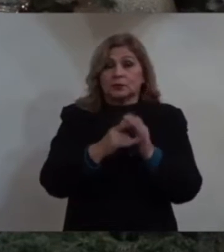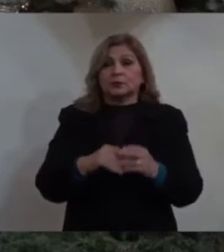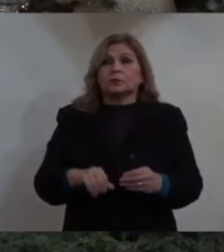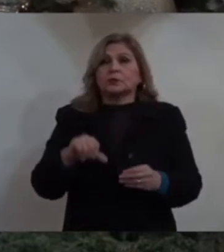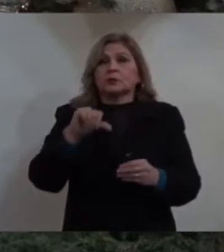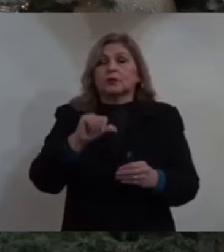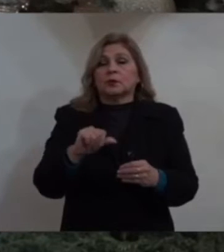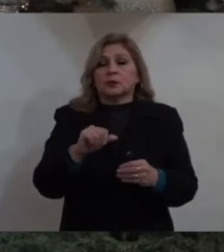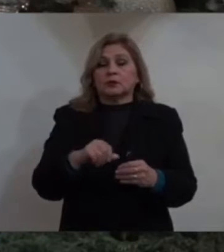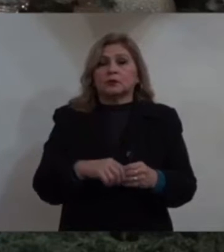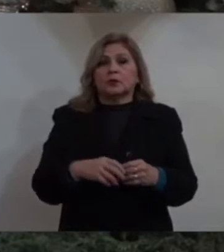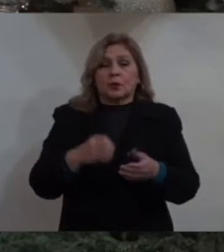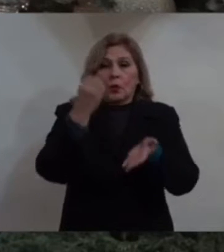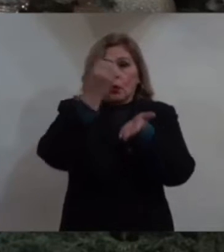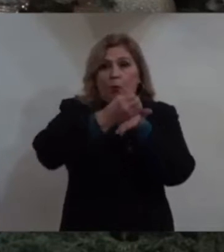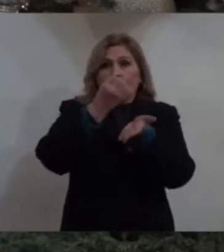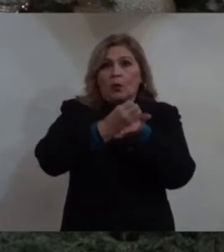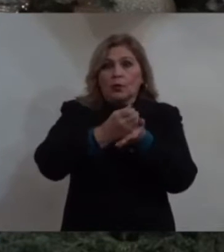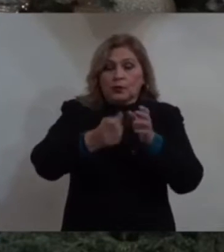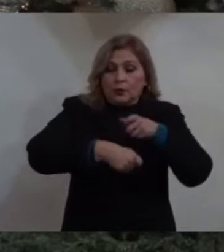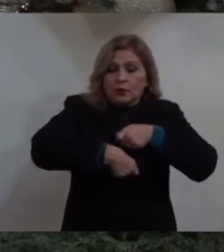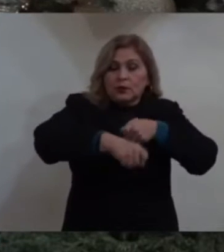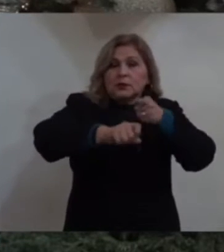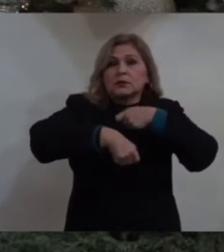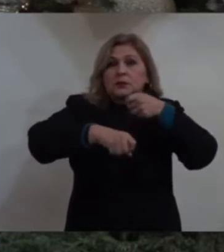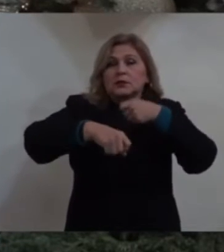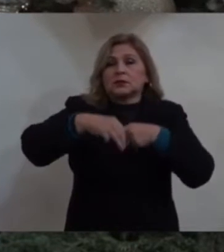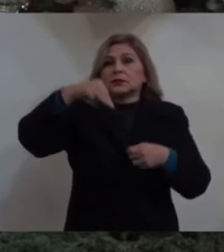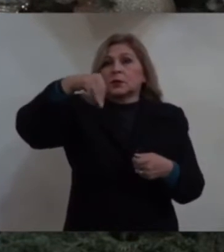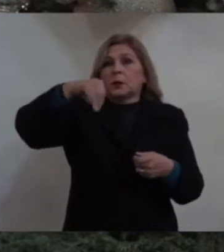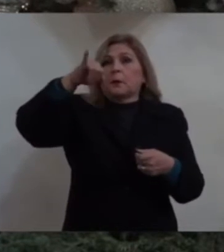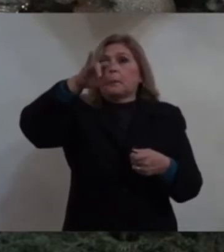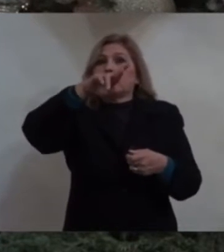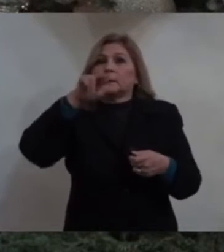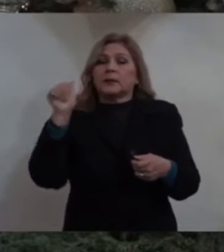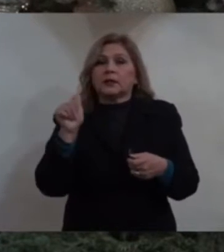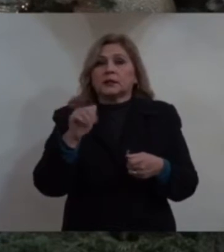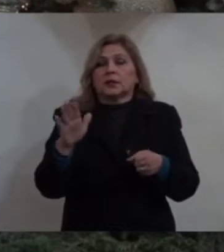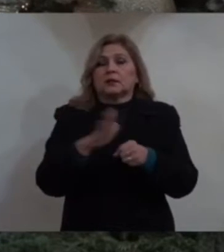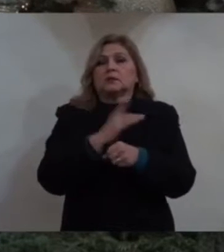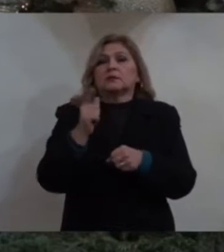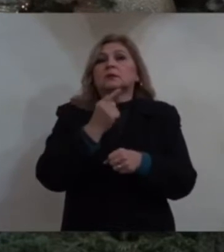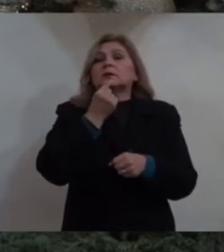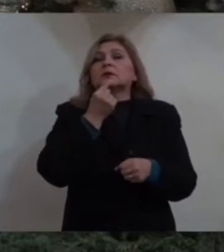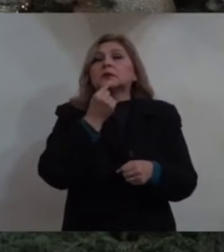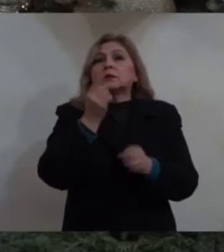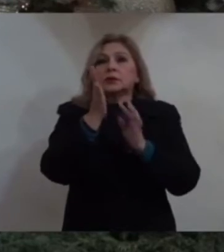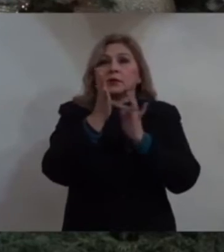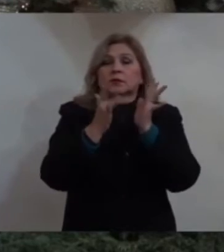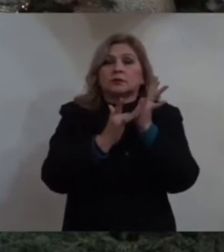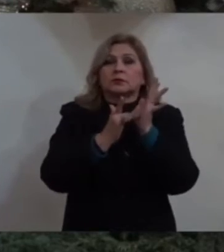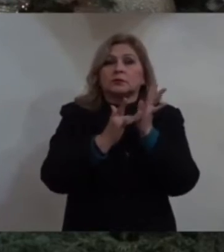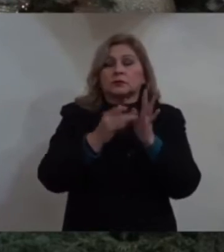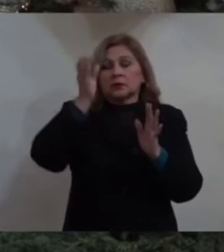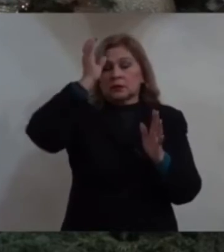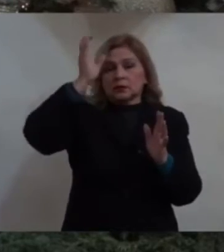incienso y mirra. Porque el niño Jesús, Cristo,